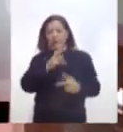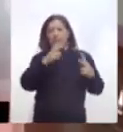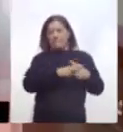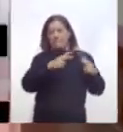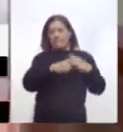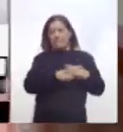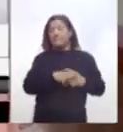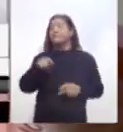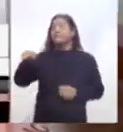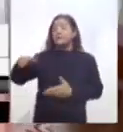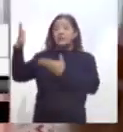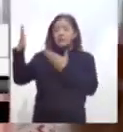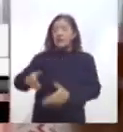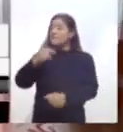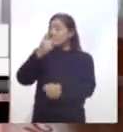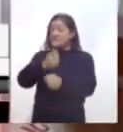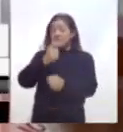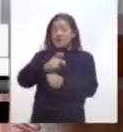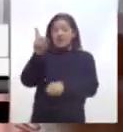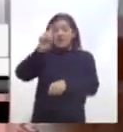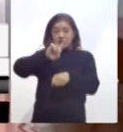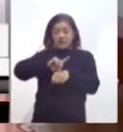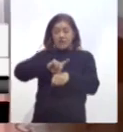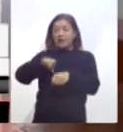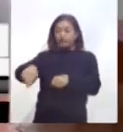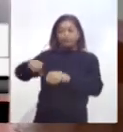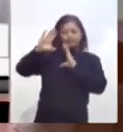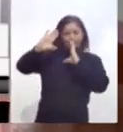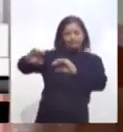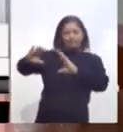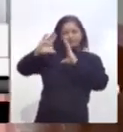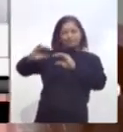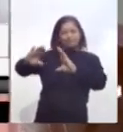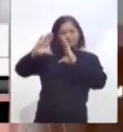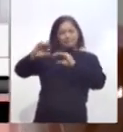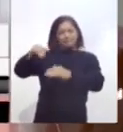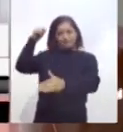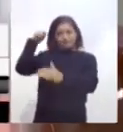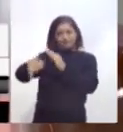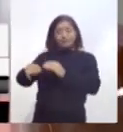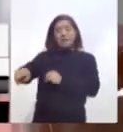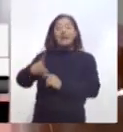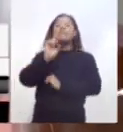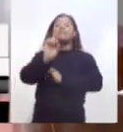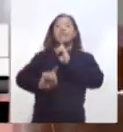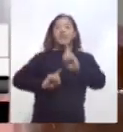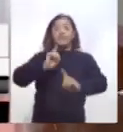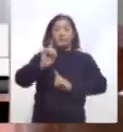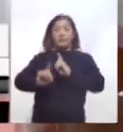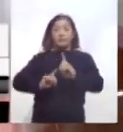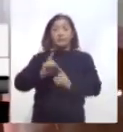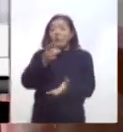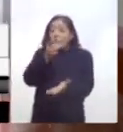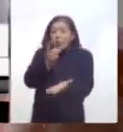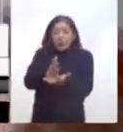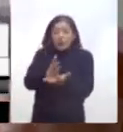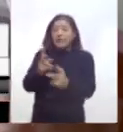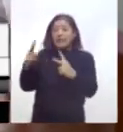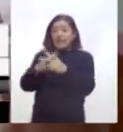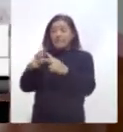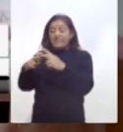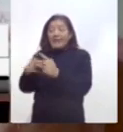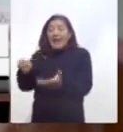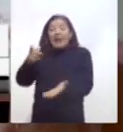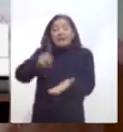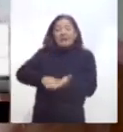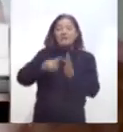llegan al entrenamiento, se les da a conocer que es un deporte en el que solo debe haber contacto dentro de